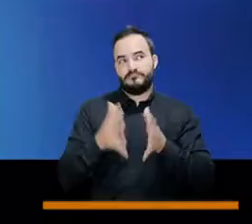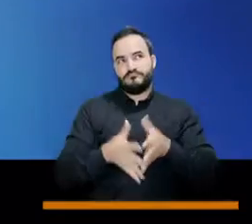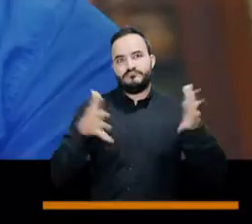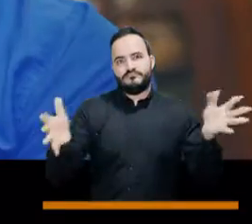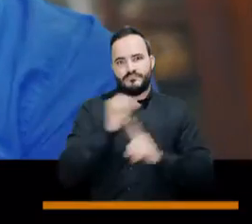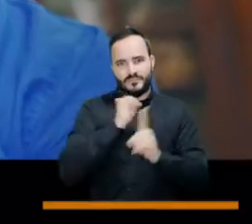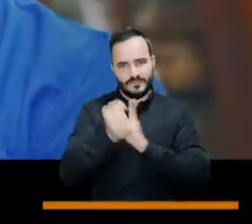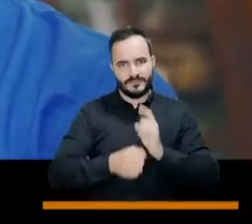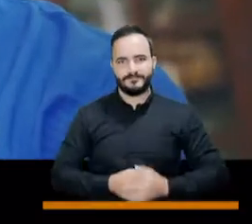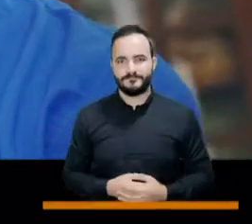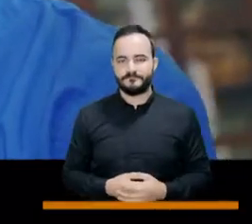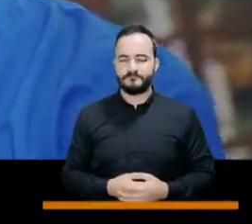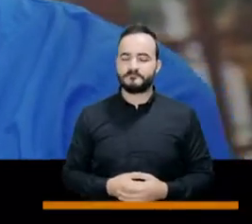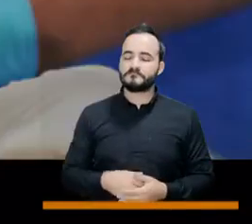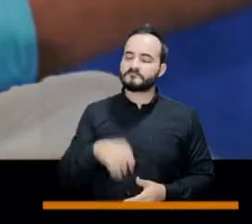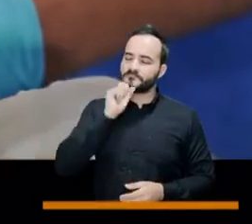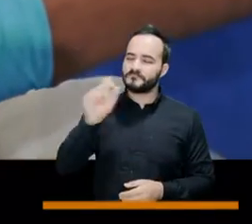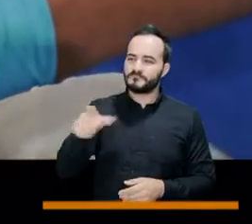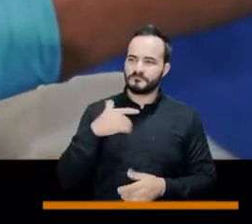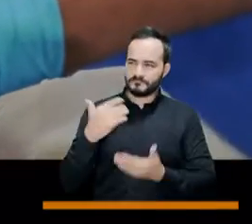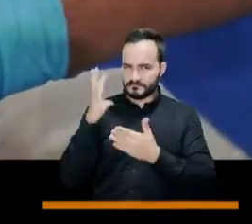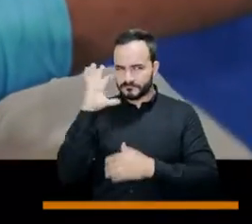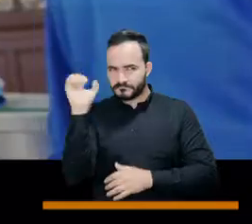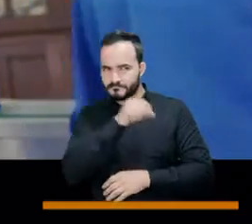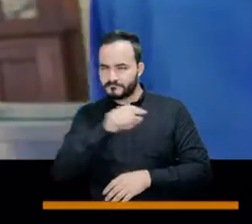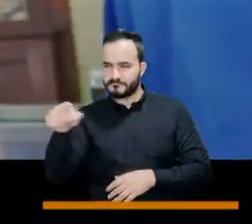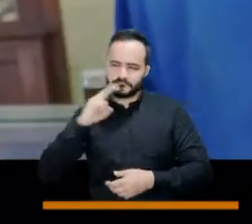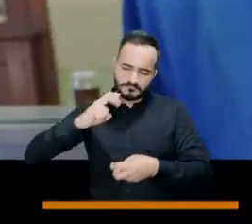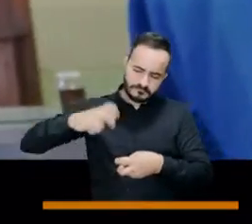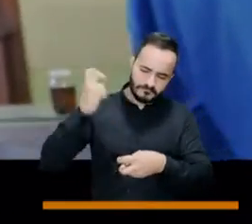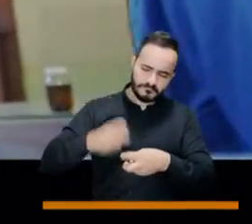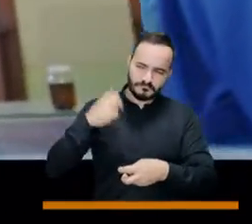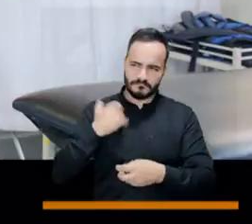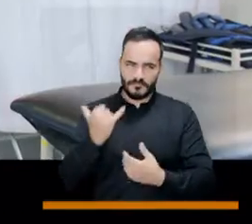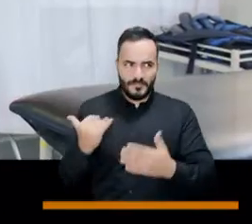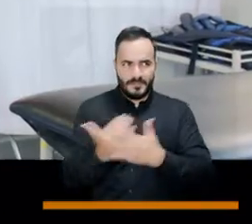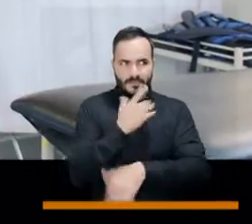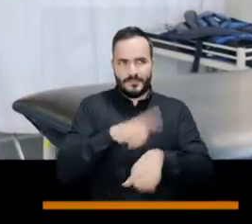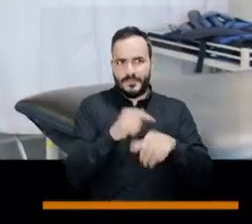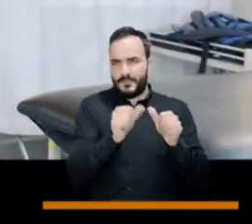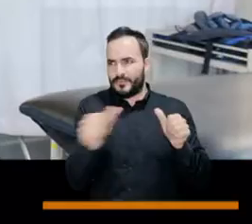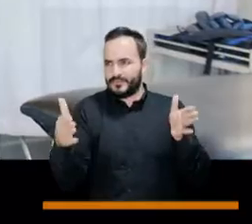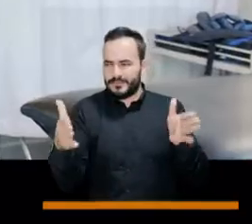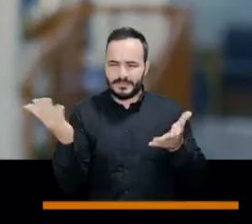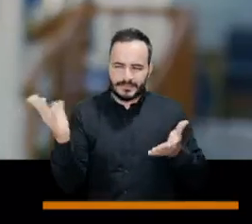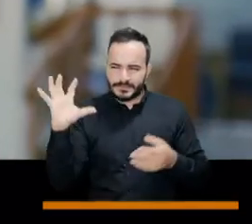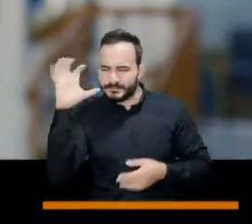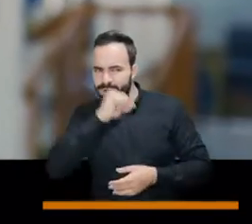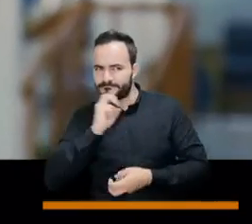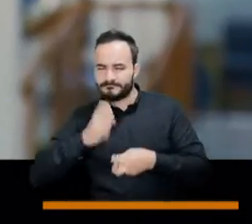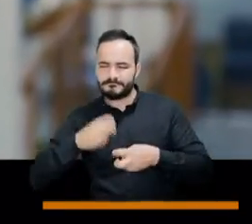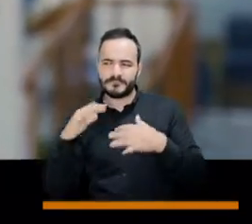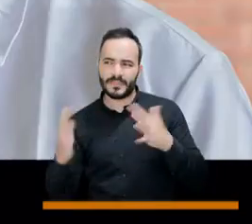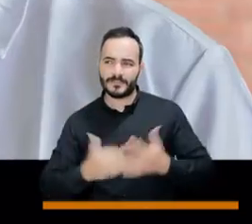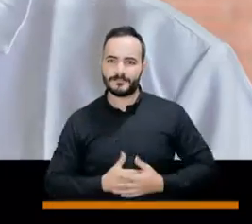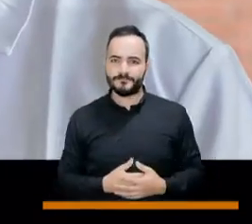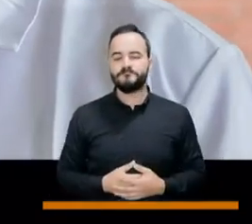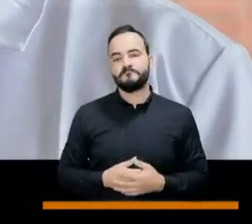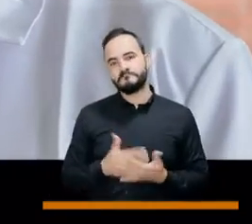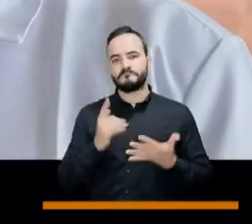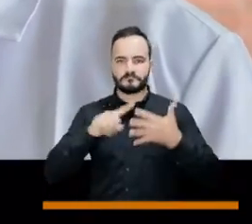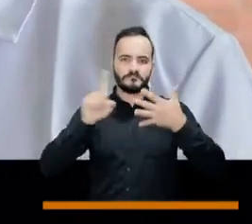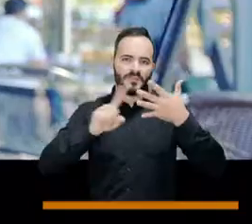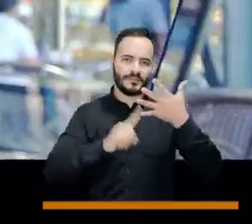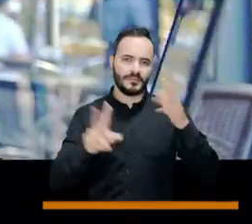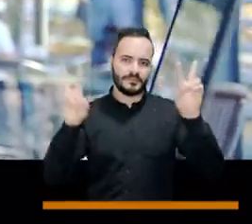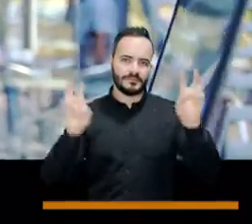social. Decano, ¿cuáles son los desafíos identificados en esta nueva época? Creo que son en varios niveles, el